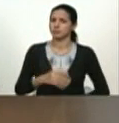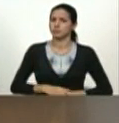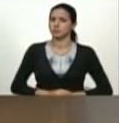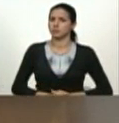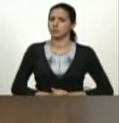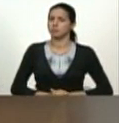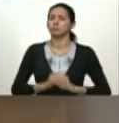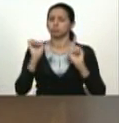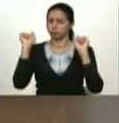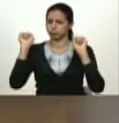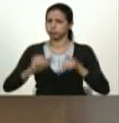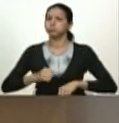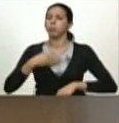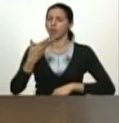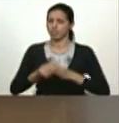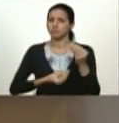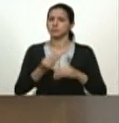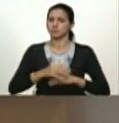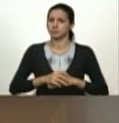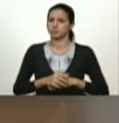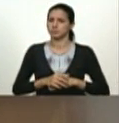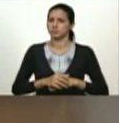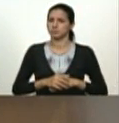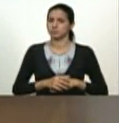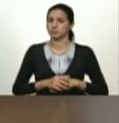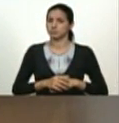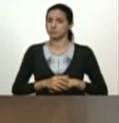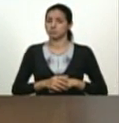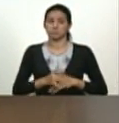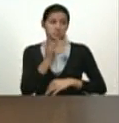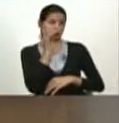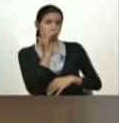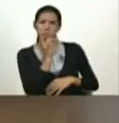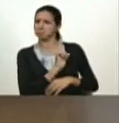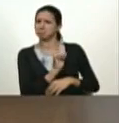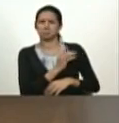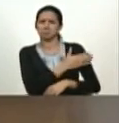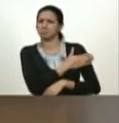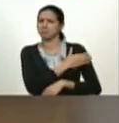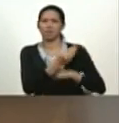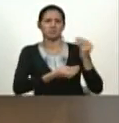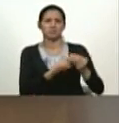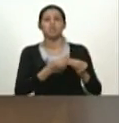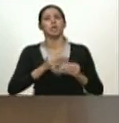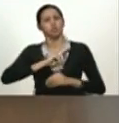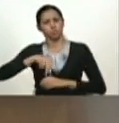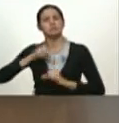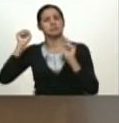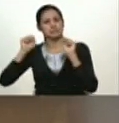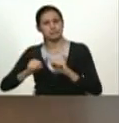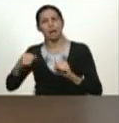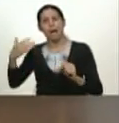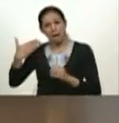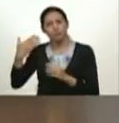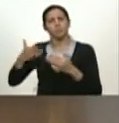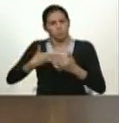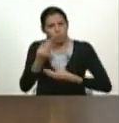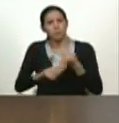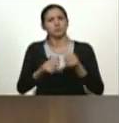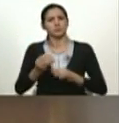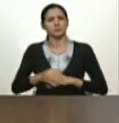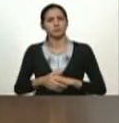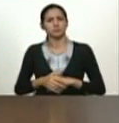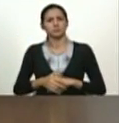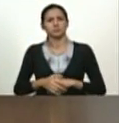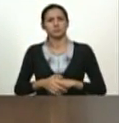el si se puede es nuestro no de los pelucones si se puede porque hemos podido si se puede porque hemos